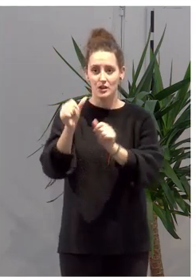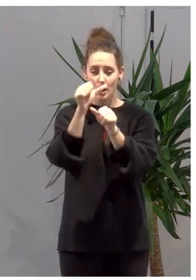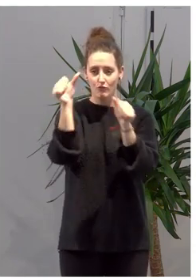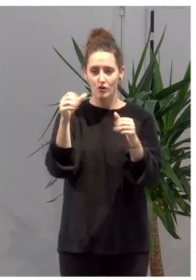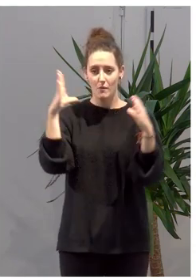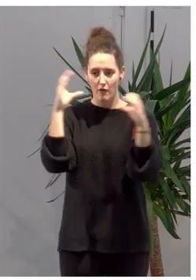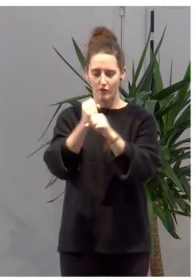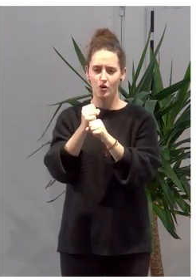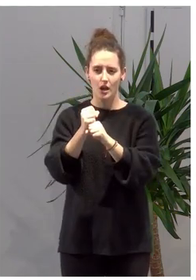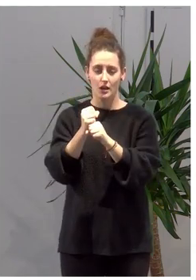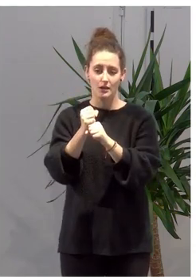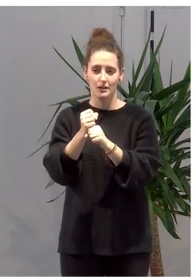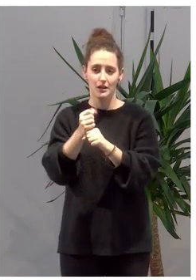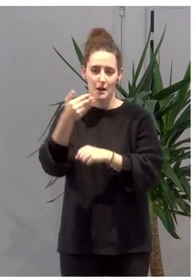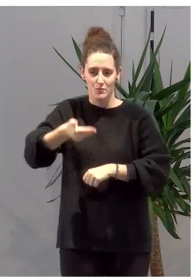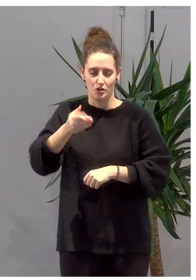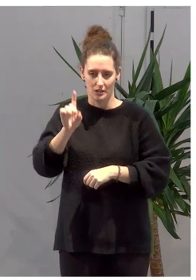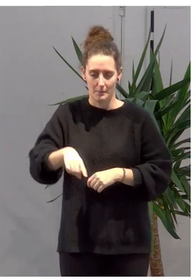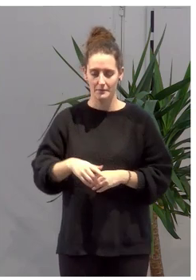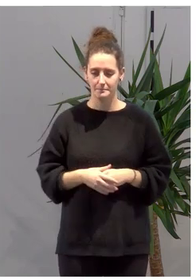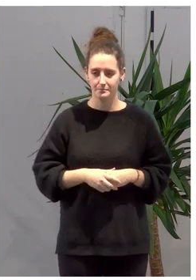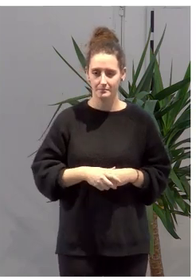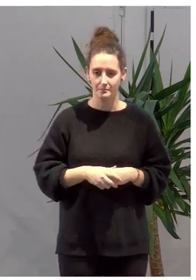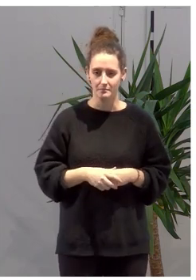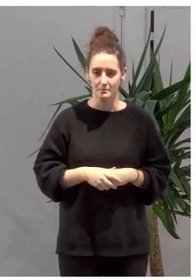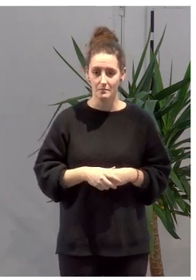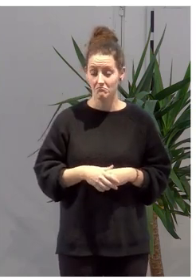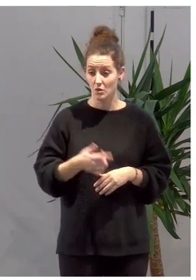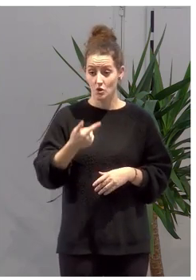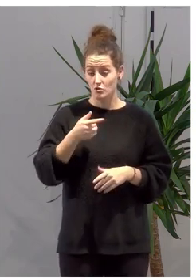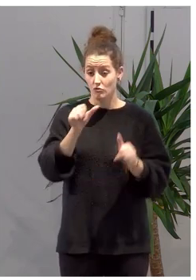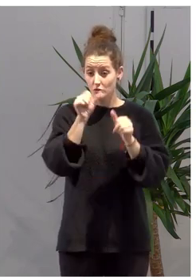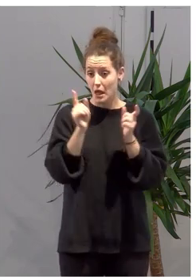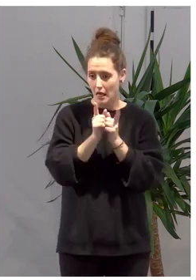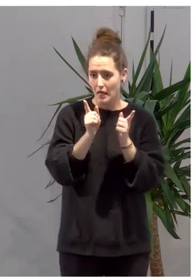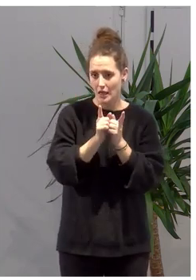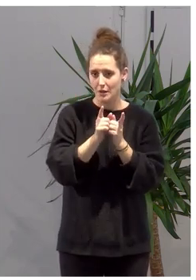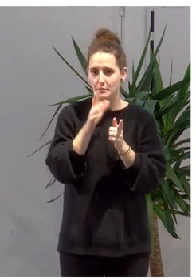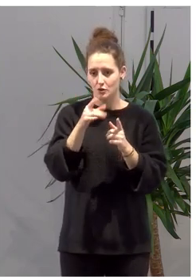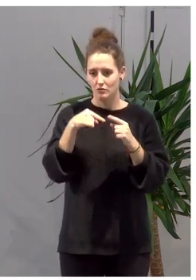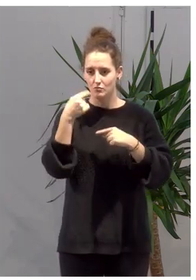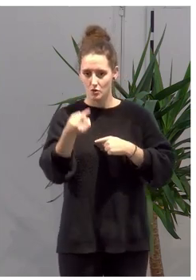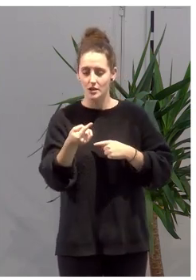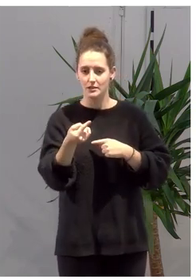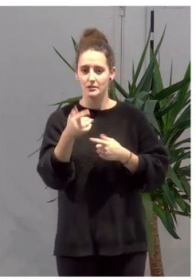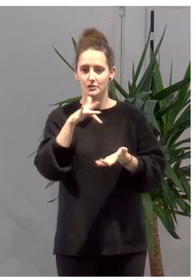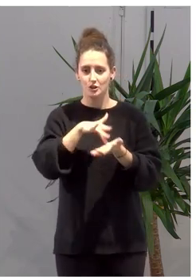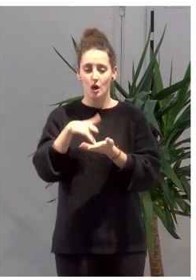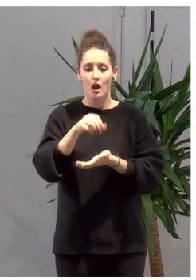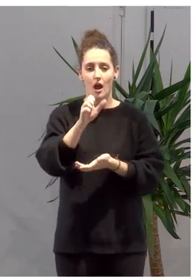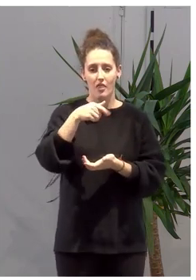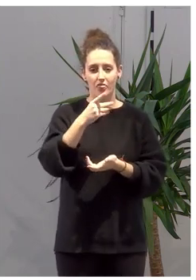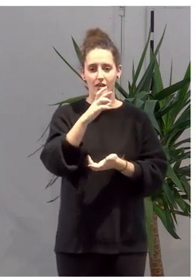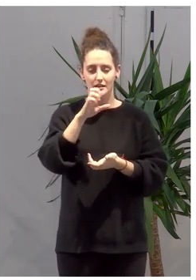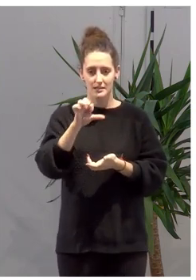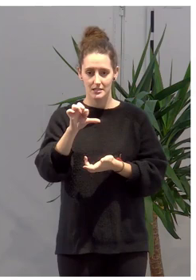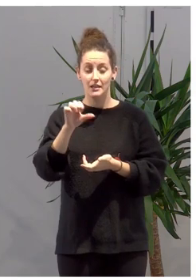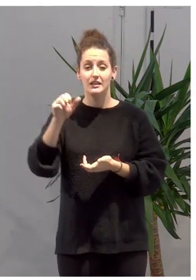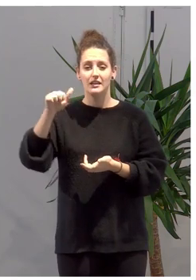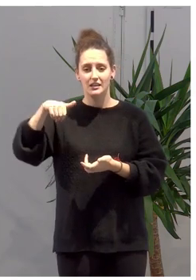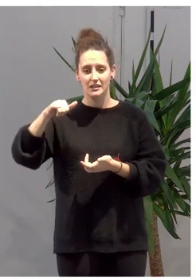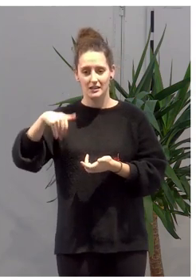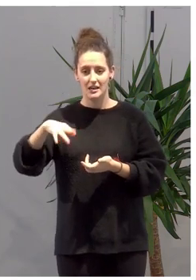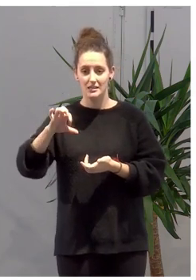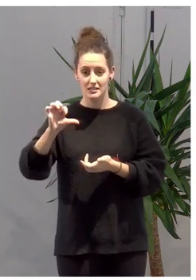enfocar los servicios. De manera breve, puesto que luego intervendrán Andrés y Inés, sí que me gustaría